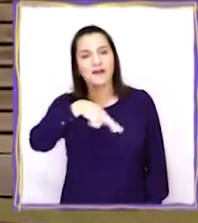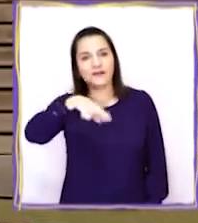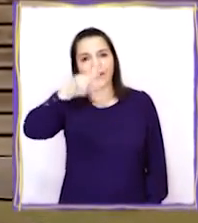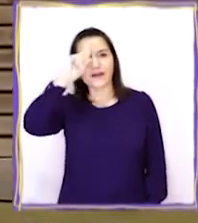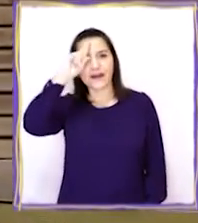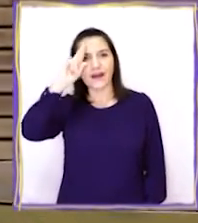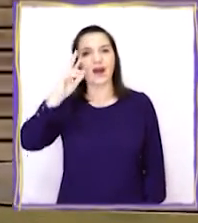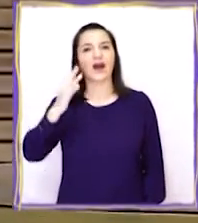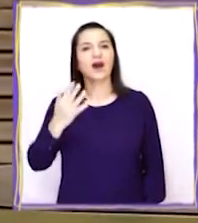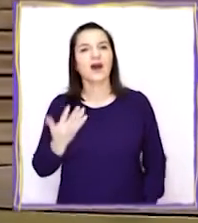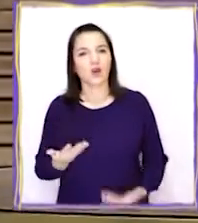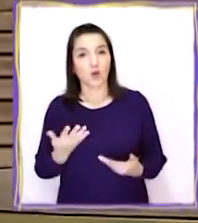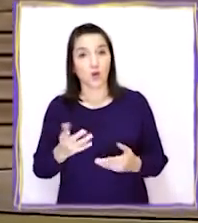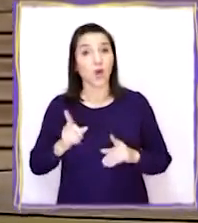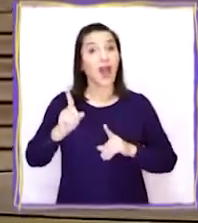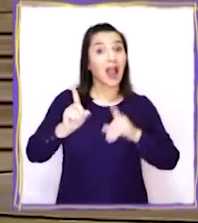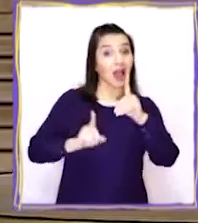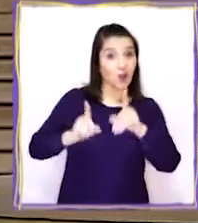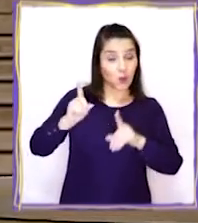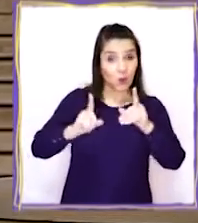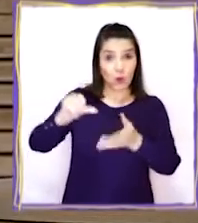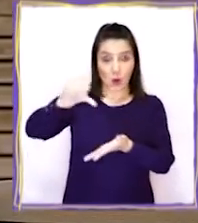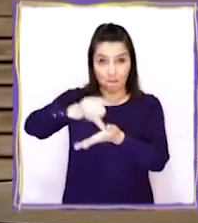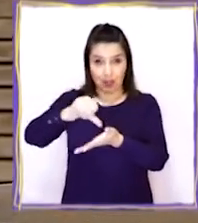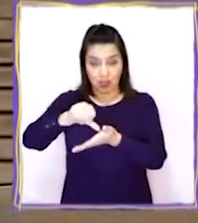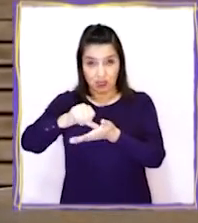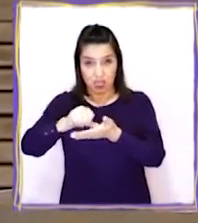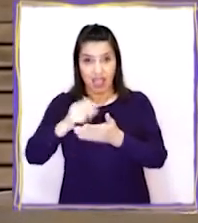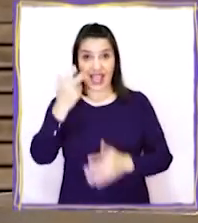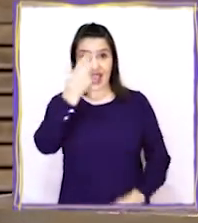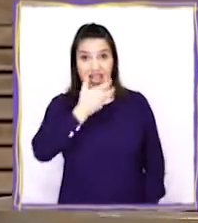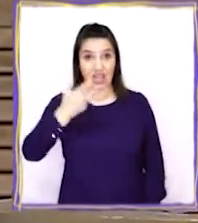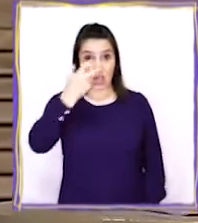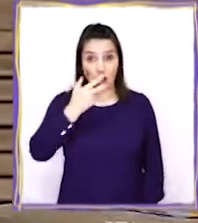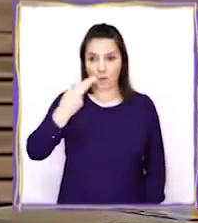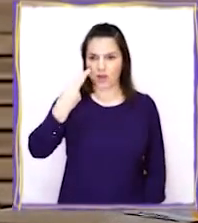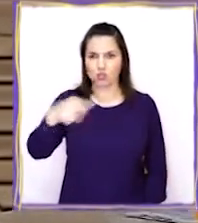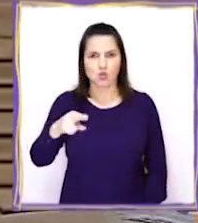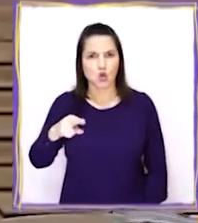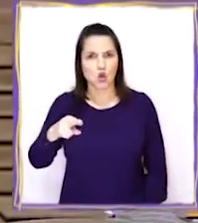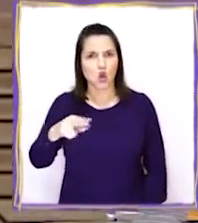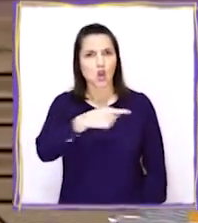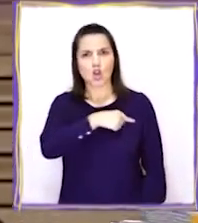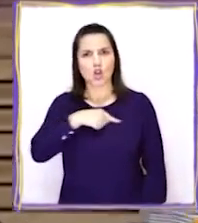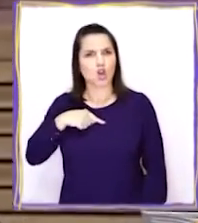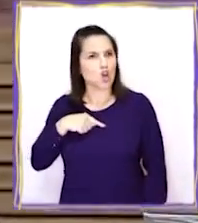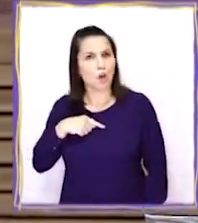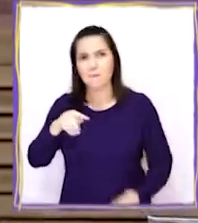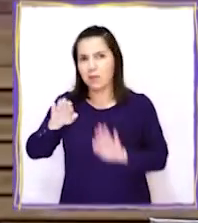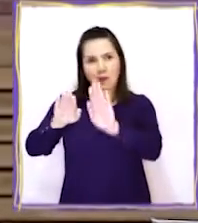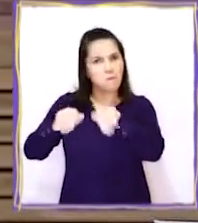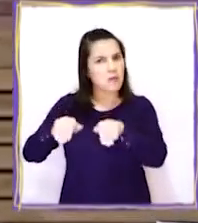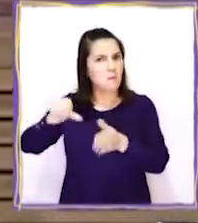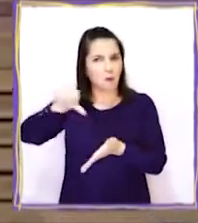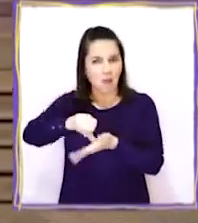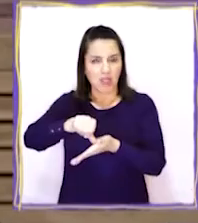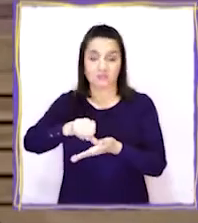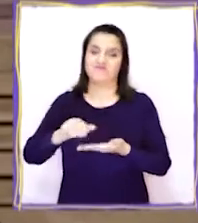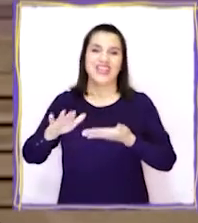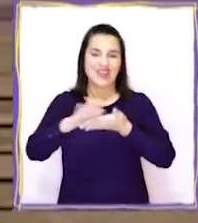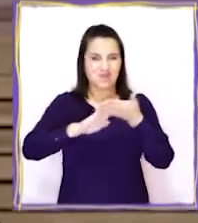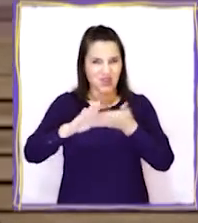curioso. En algunos países, el idioma que hablan tiene un nombre muy parecido al del país.